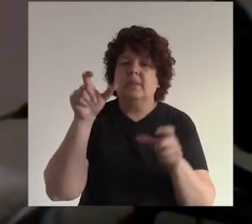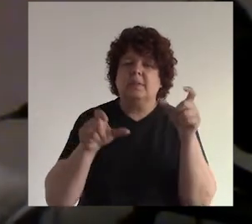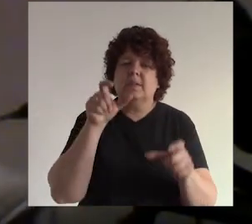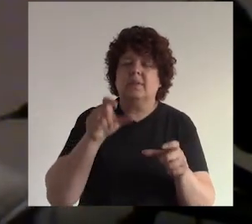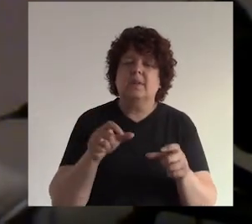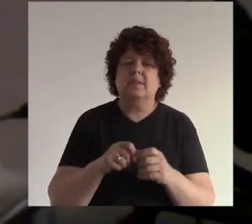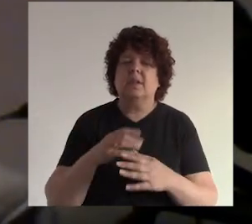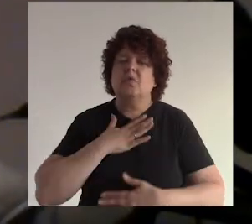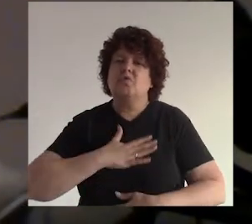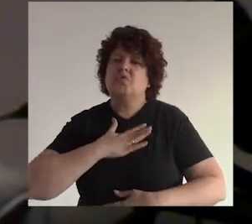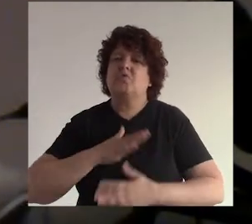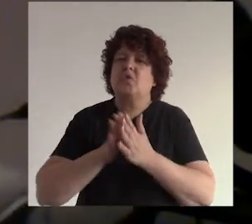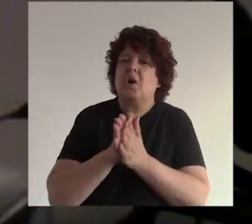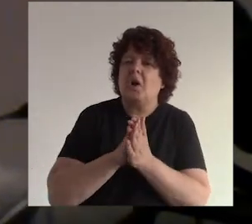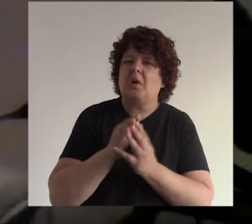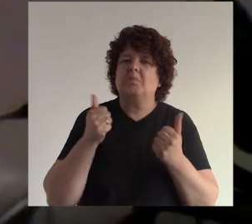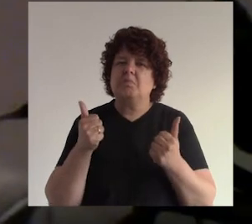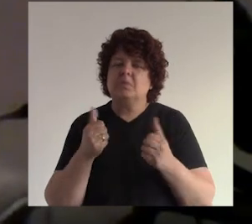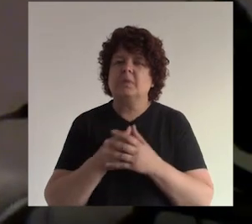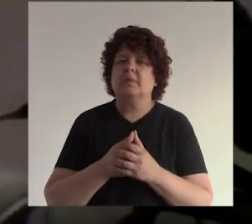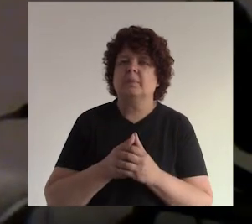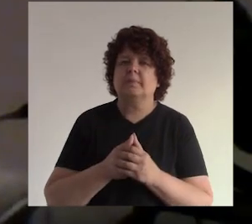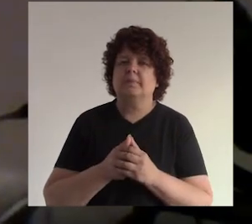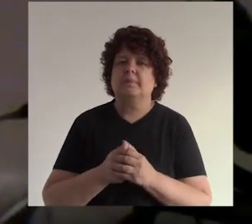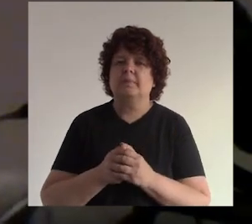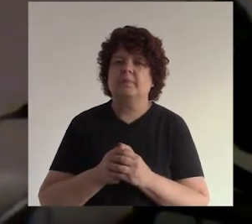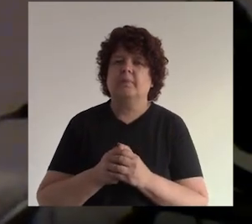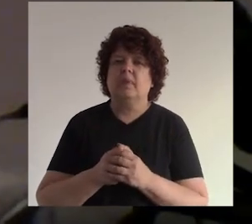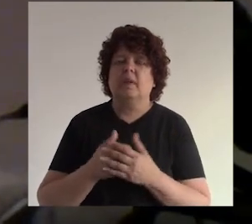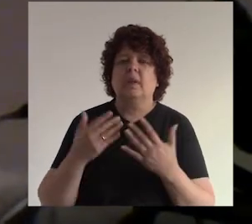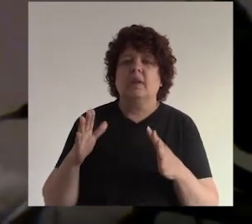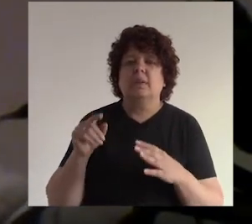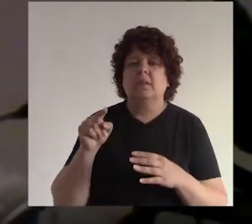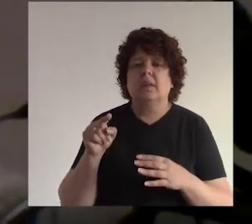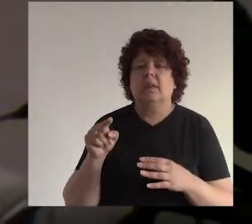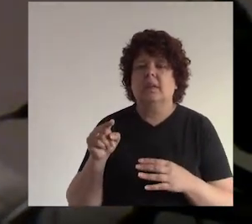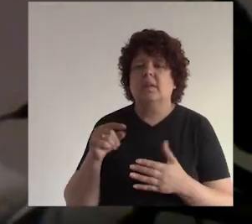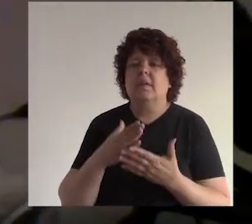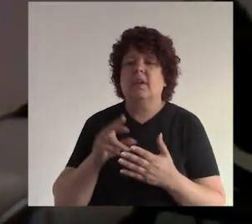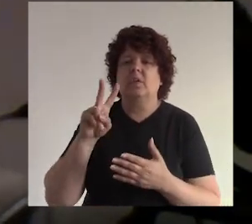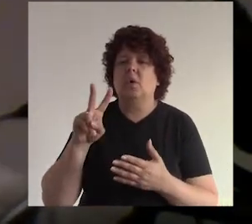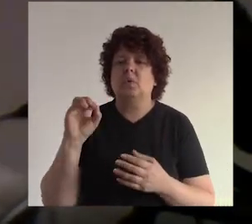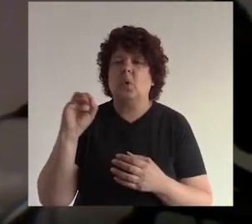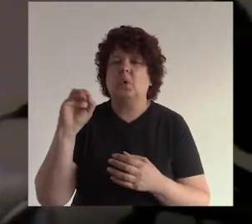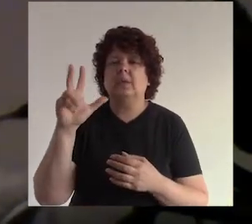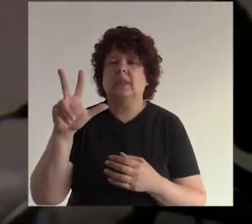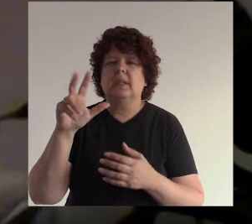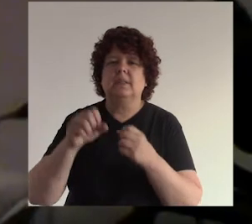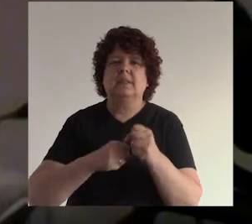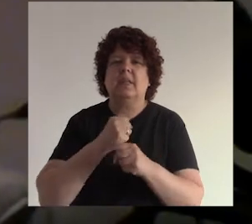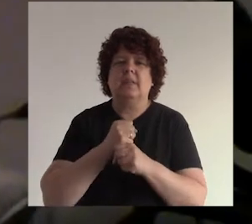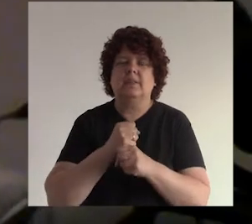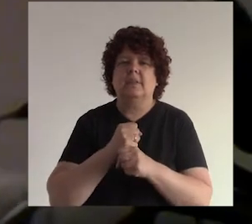personas se están divirtiendo se están entreteniendo bien con eso como les dije les voy a ahorrar dos o tres años